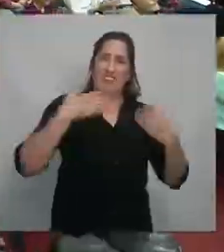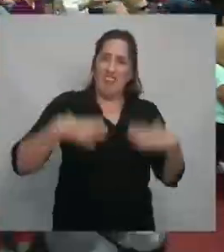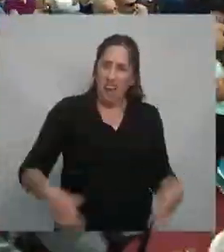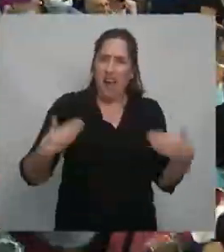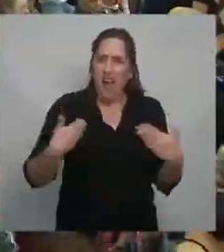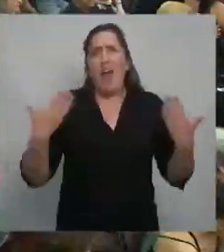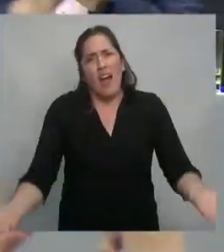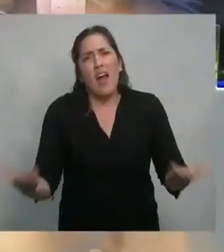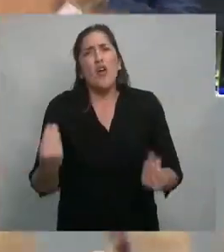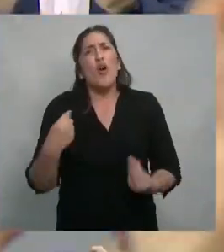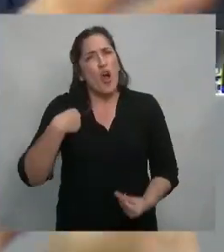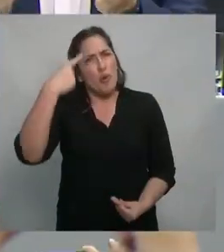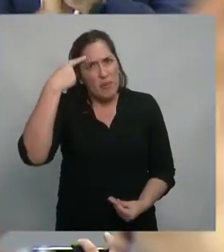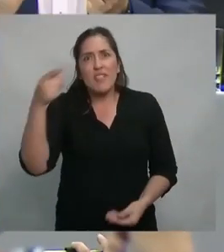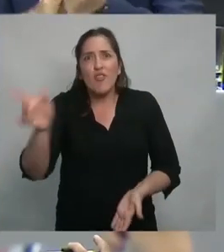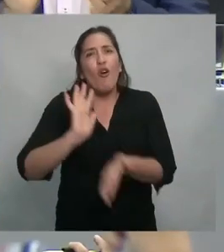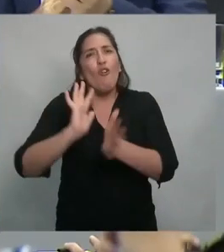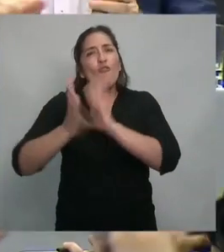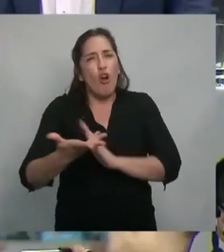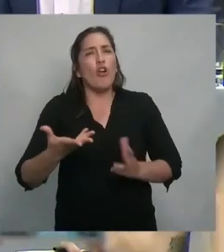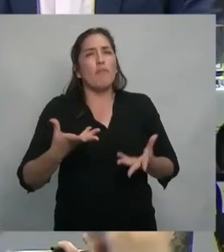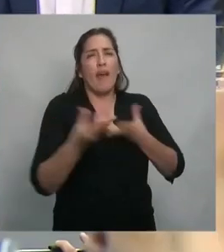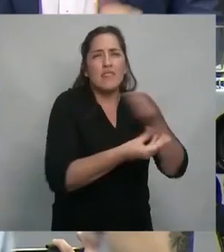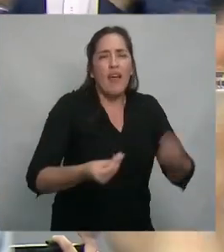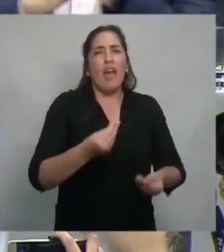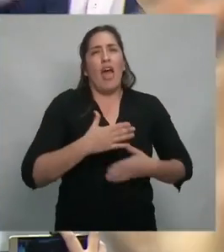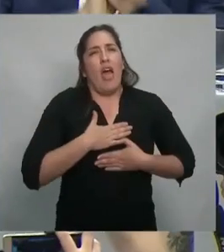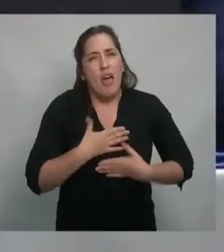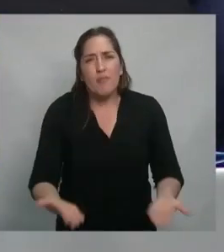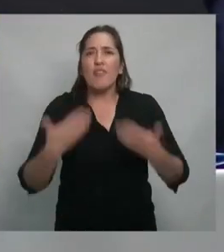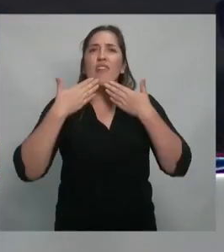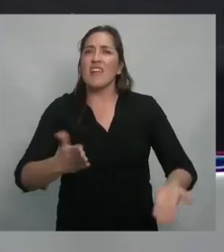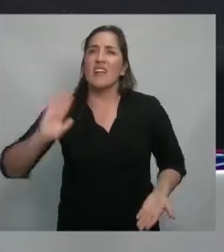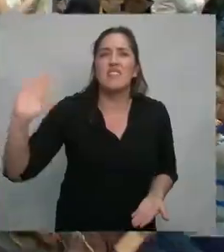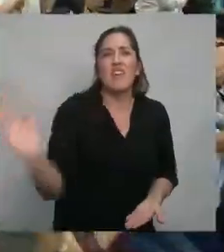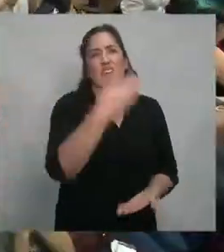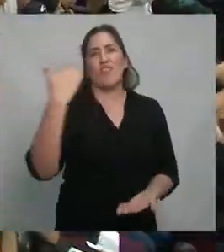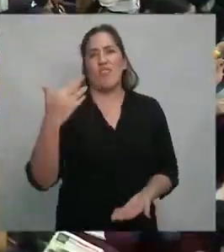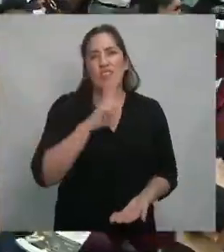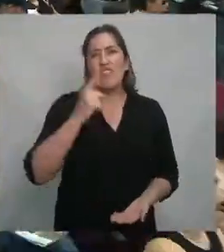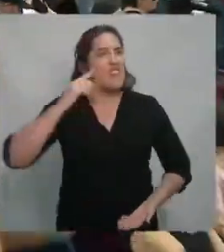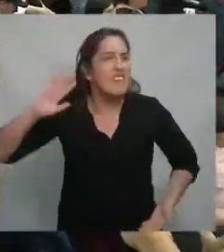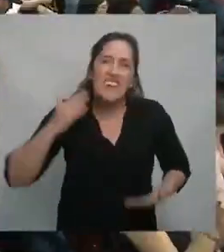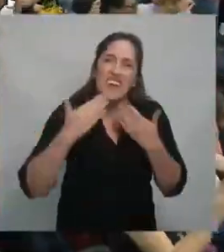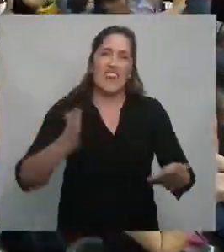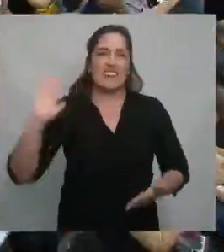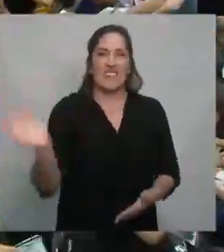cómo no creer en la solidaridad y en el amor gracias a todos y a todas muchas gracias